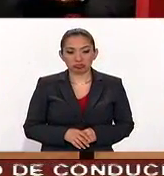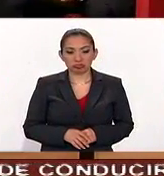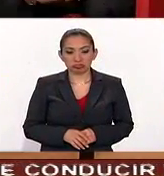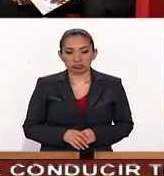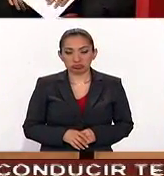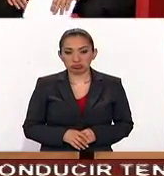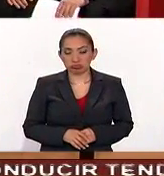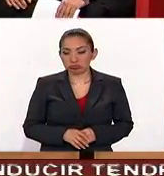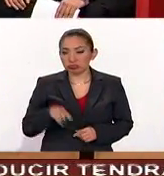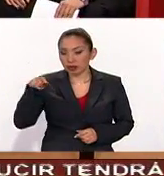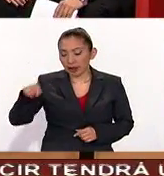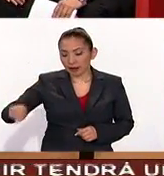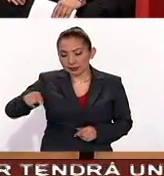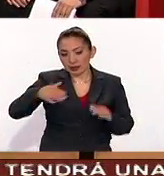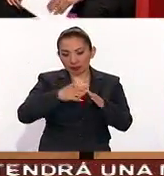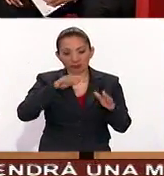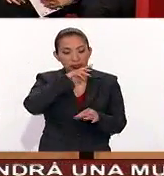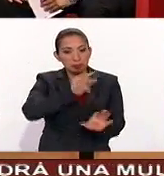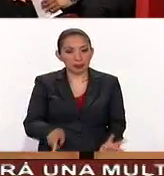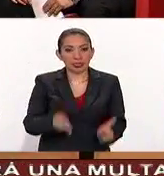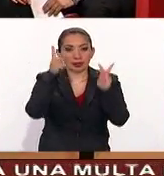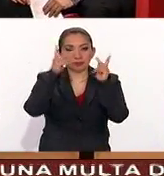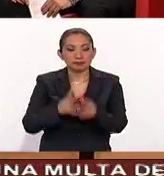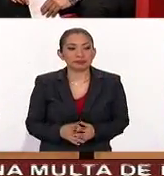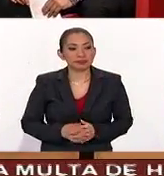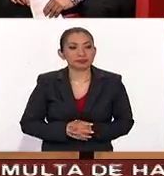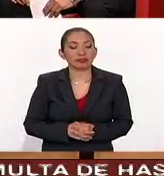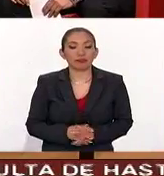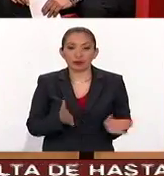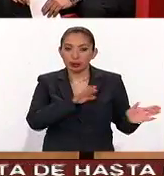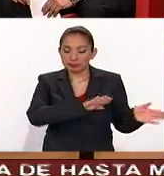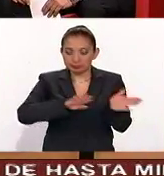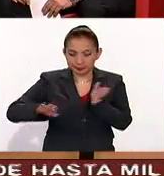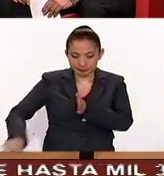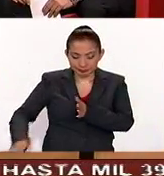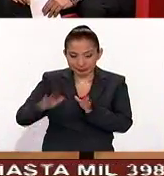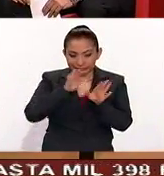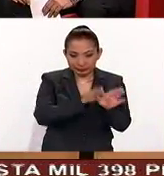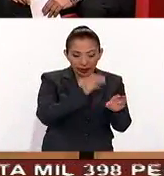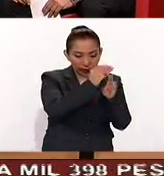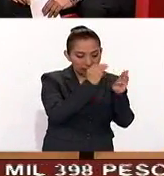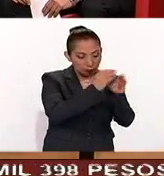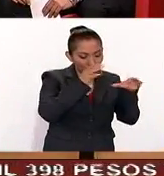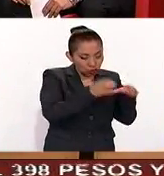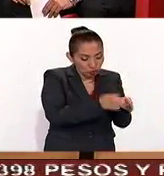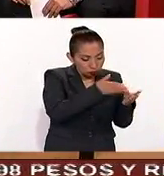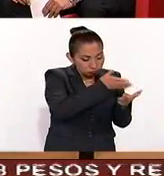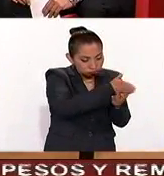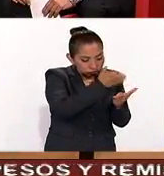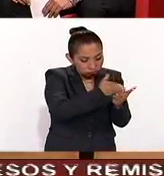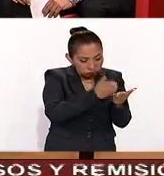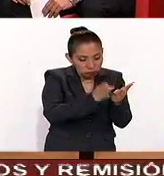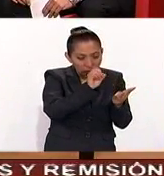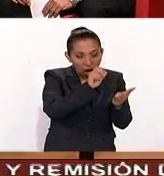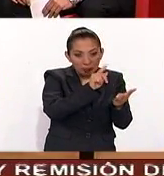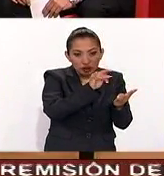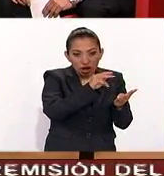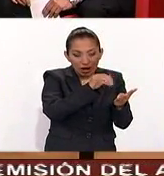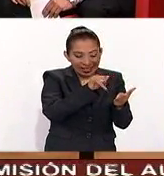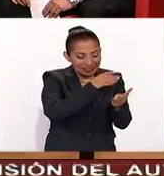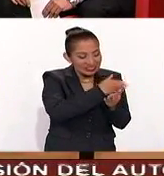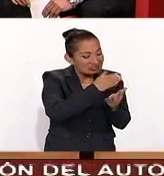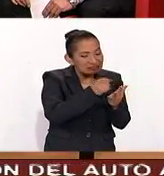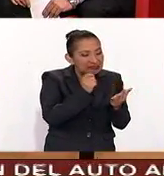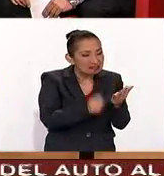dar salida a ese inmueble lo más rápido posible. Por el otro lado hay el mundo de las opciones que le llamamos nosotros los inmobiliarios